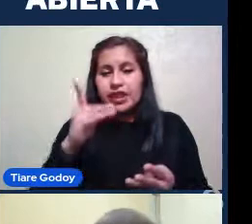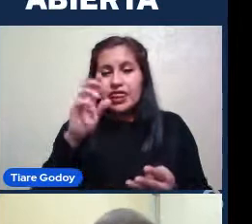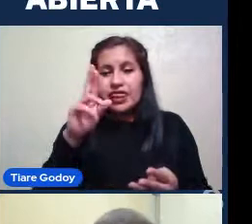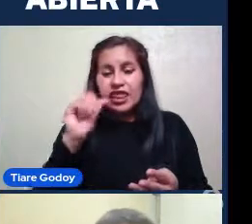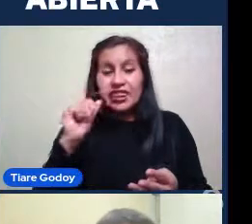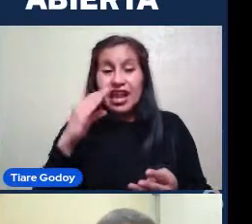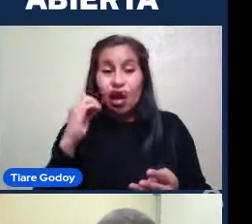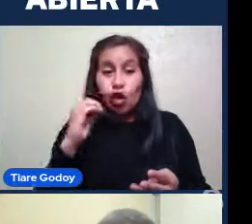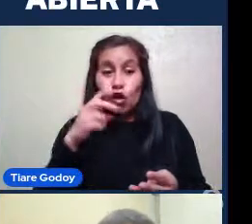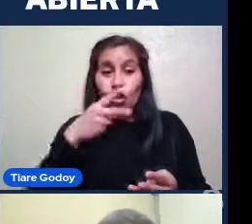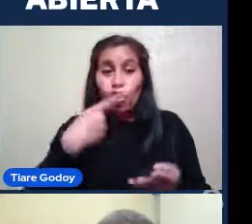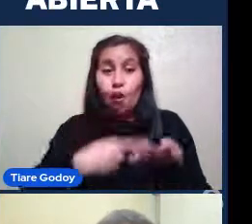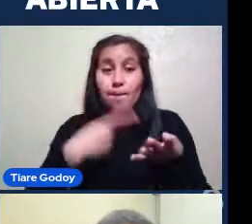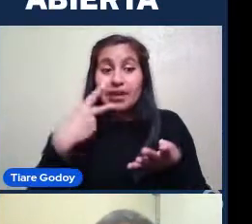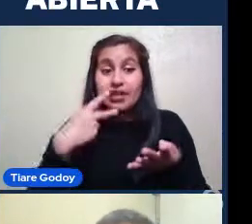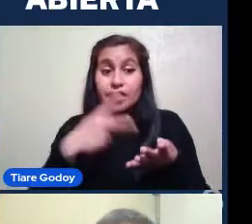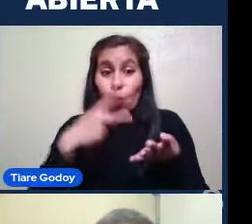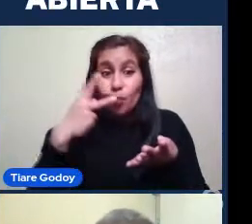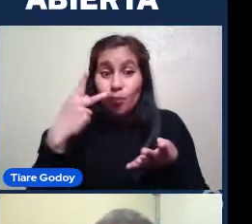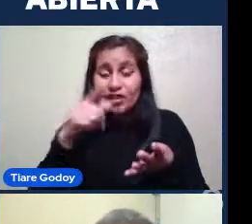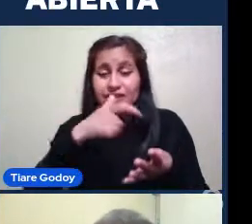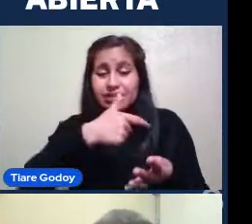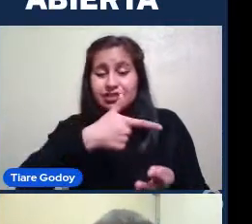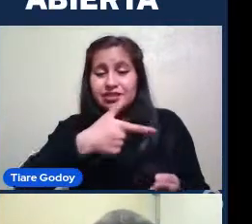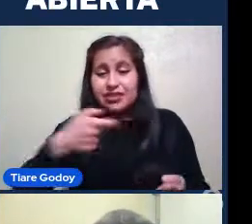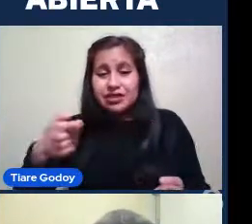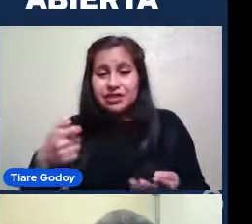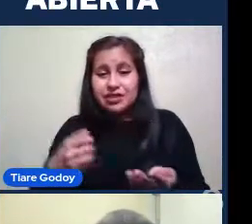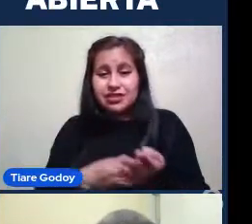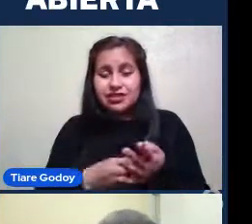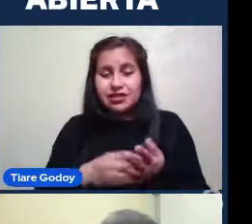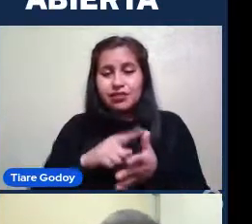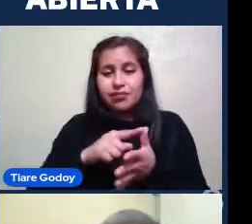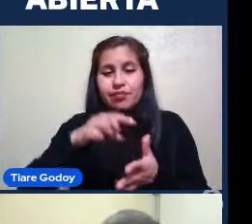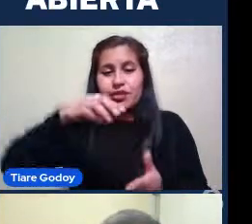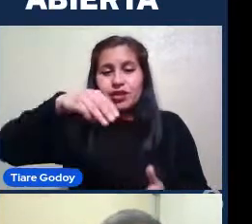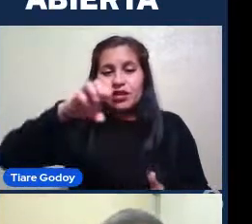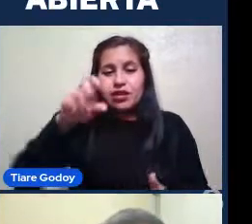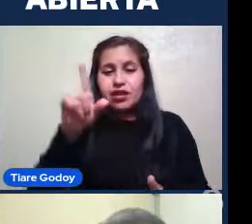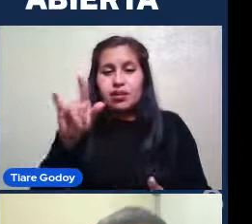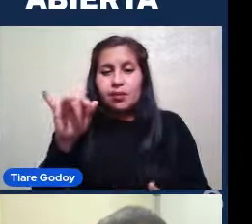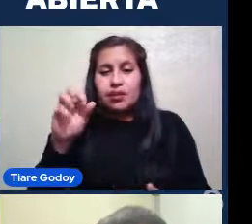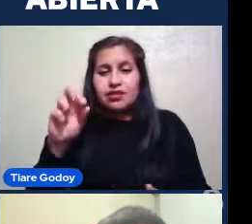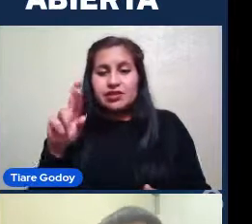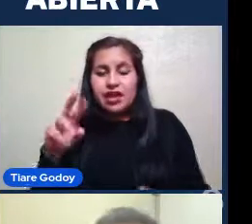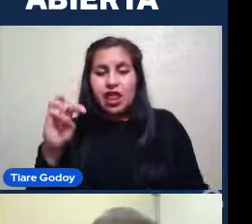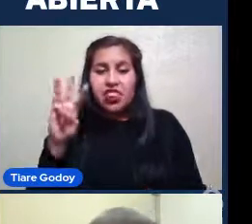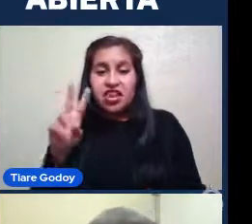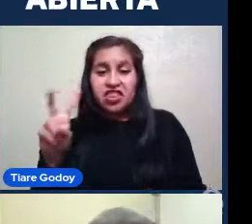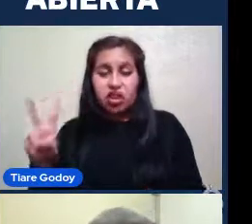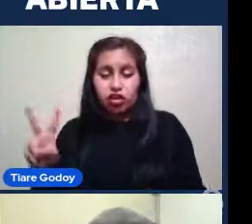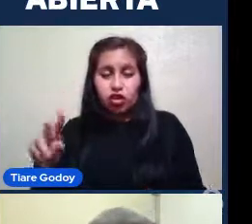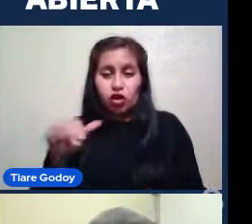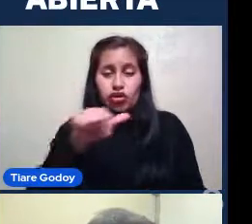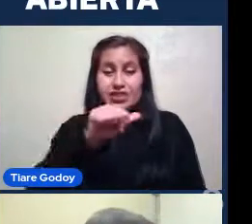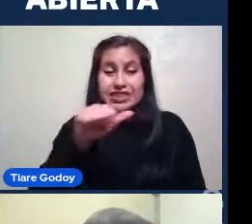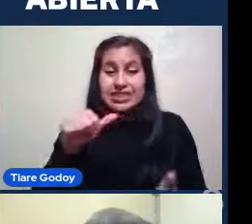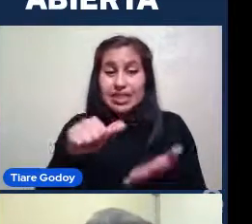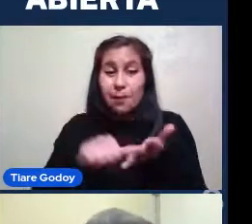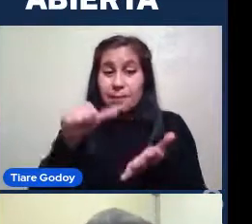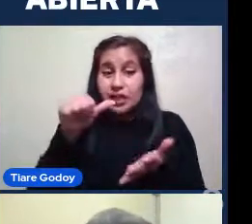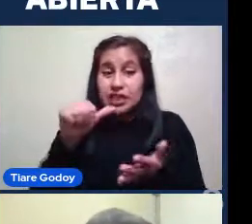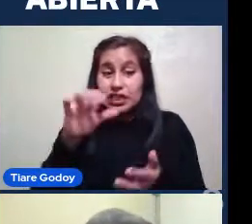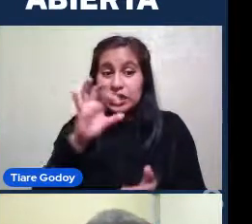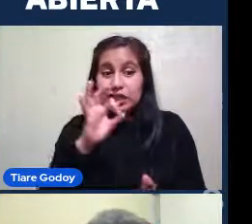2700 años en luz Messier 32 6500 años en luz De diámetro Este es El